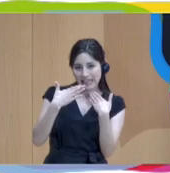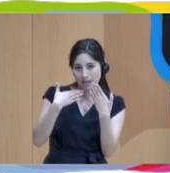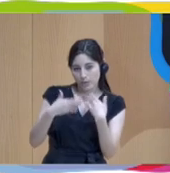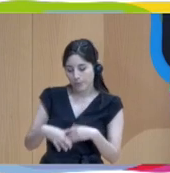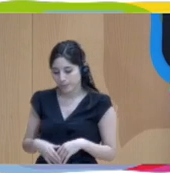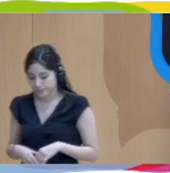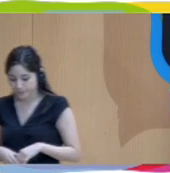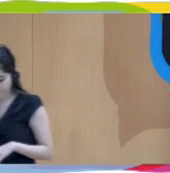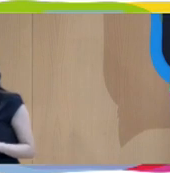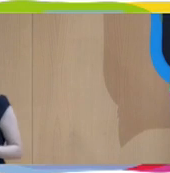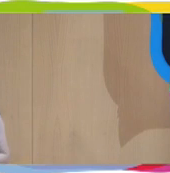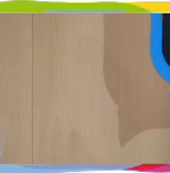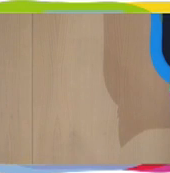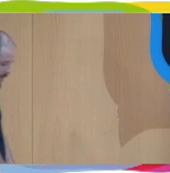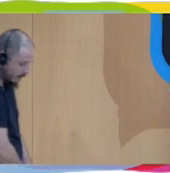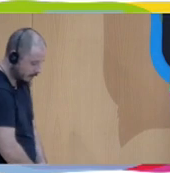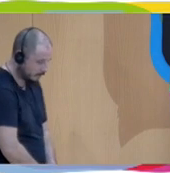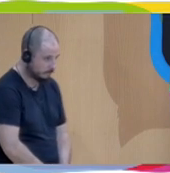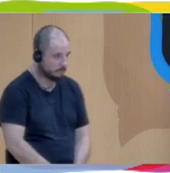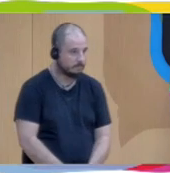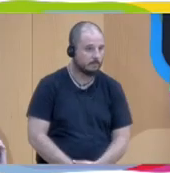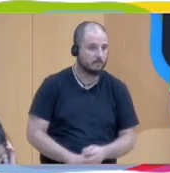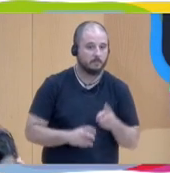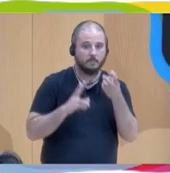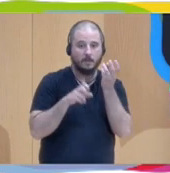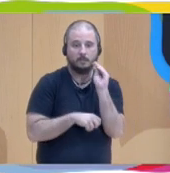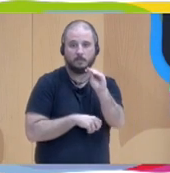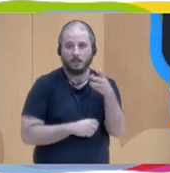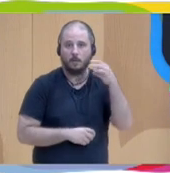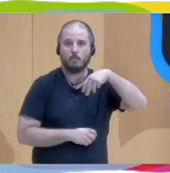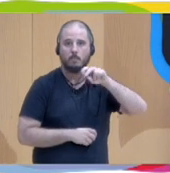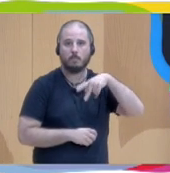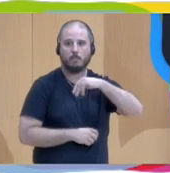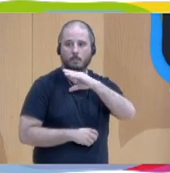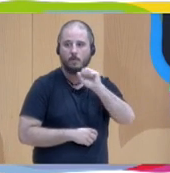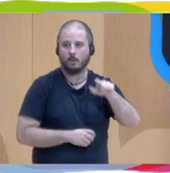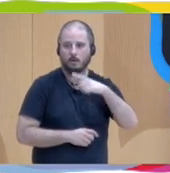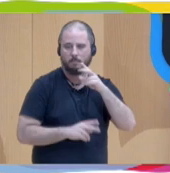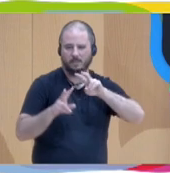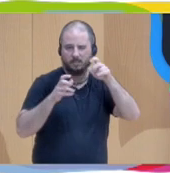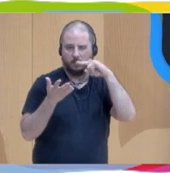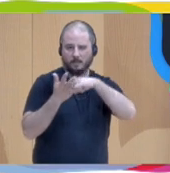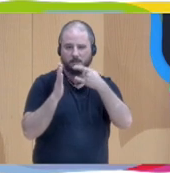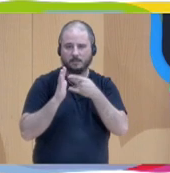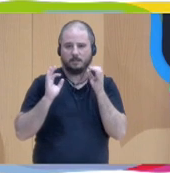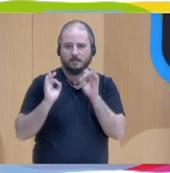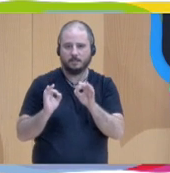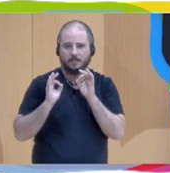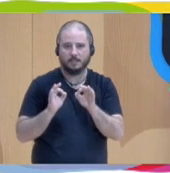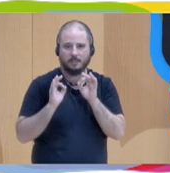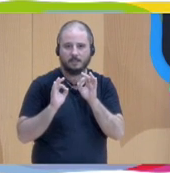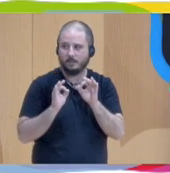¿Algún apunte relacionado con lo que ha comentado el compañero Mónica? Es una pregunta muy técnica que yo creo que aquí tú puedes